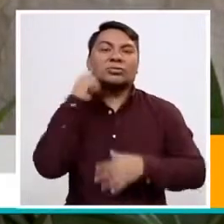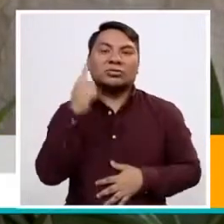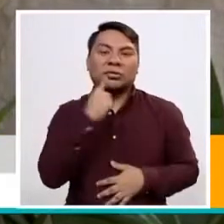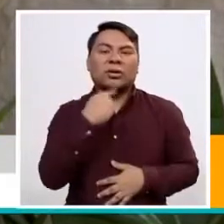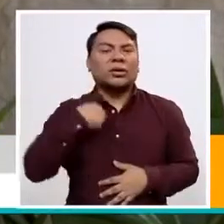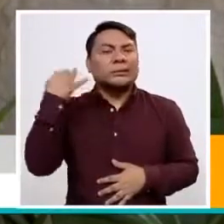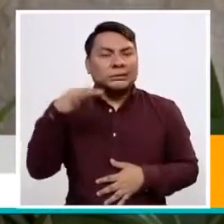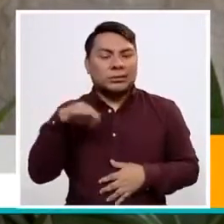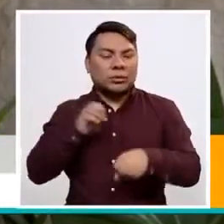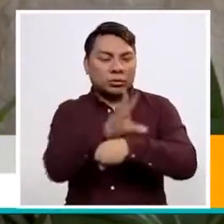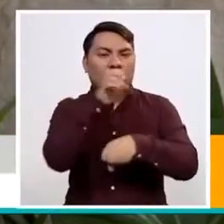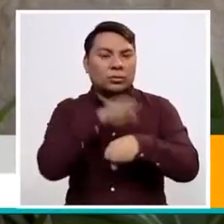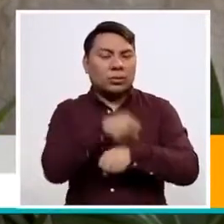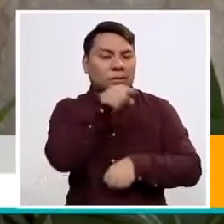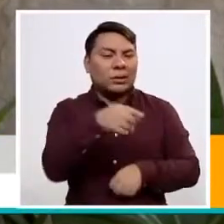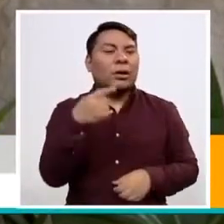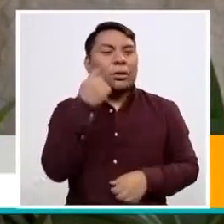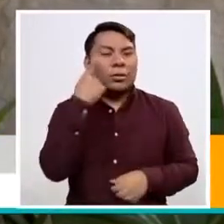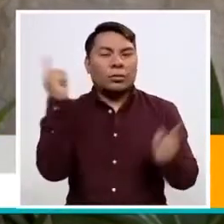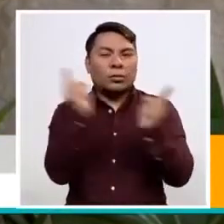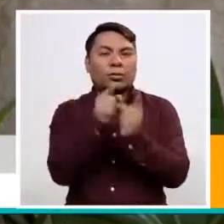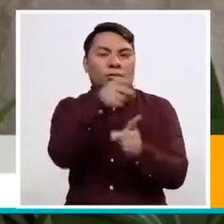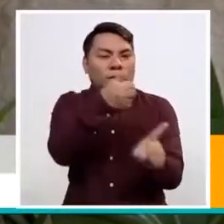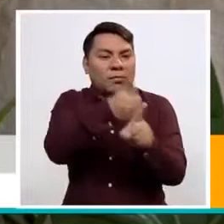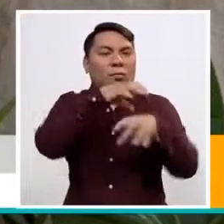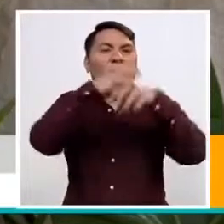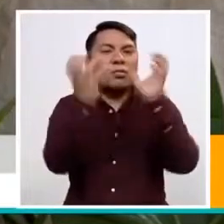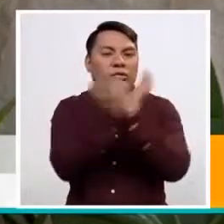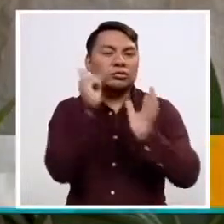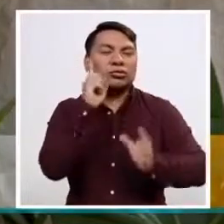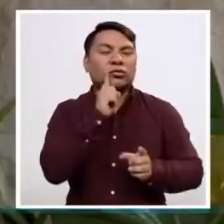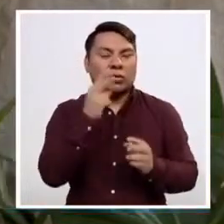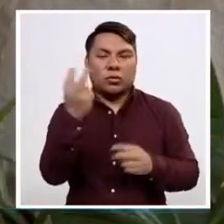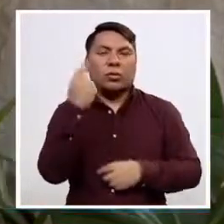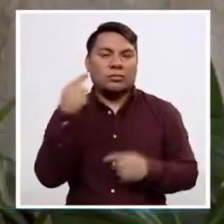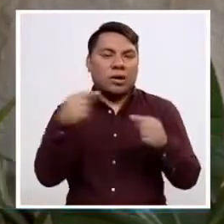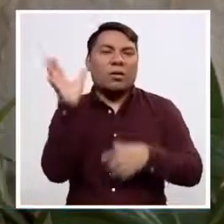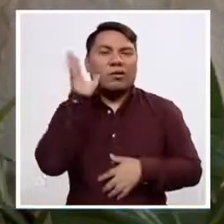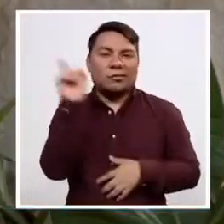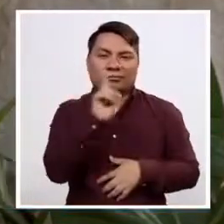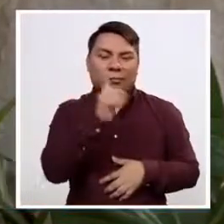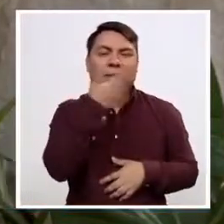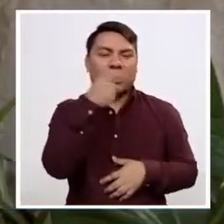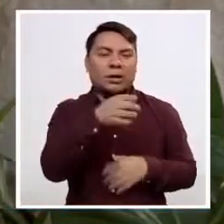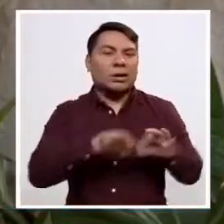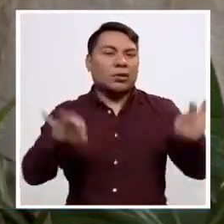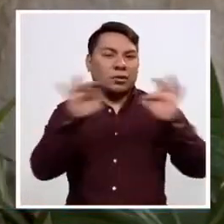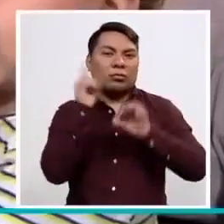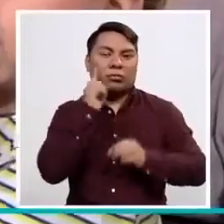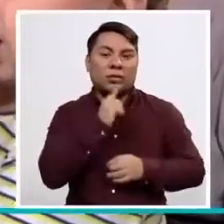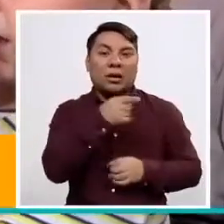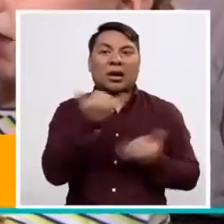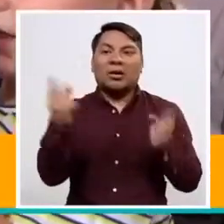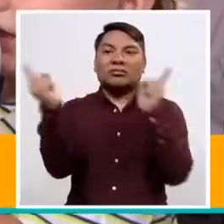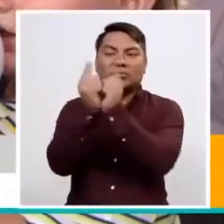siempre le aconsejé de que ella buscara siempre el mismo mundo. Porque es muy importante, ¿no? Entonces consiguió, bueno,